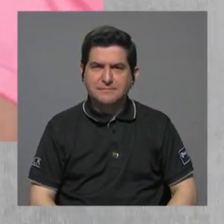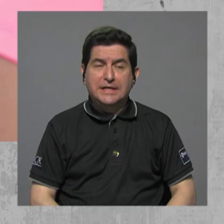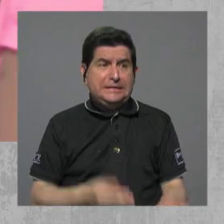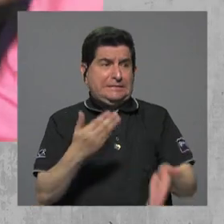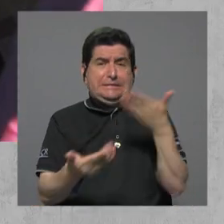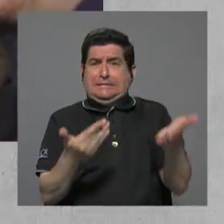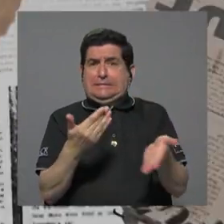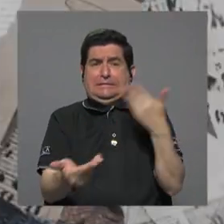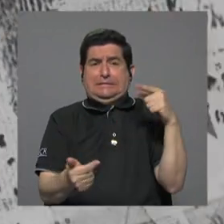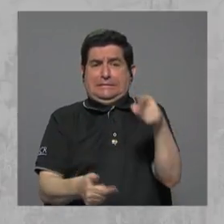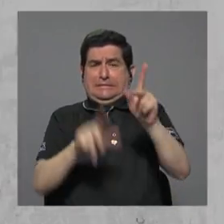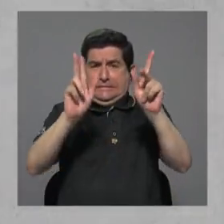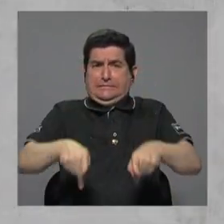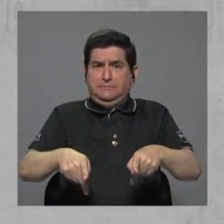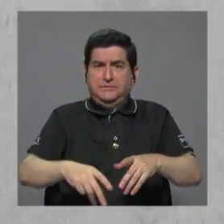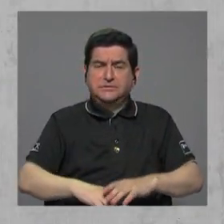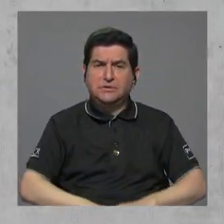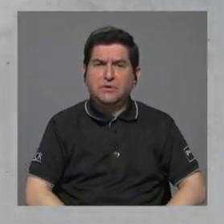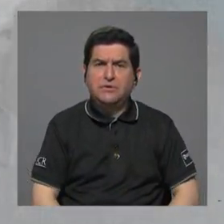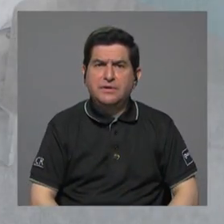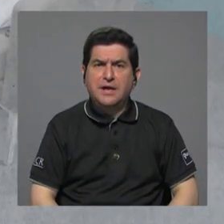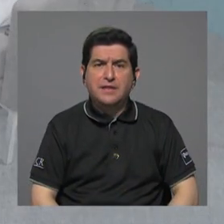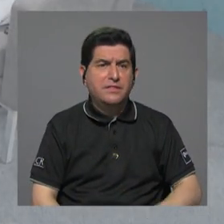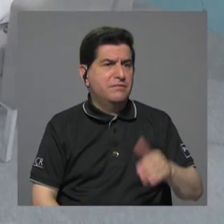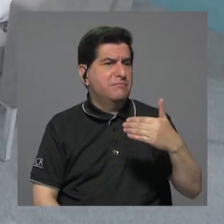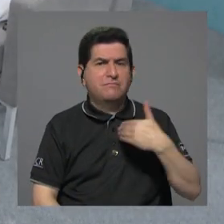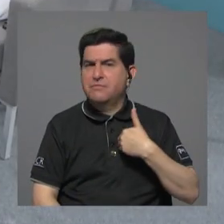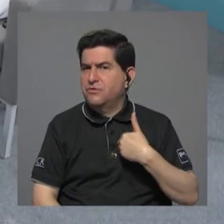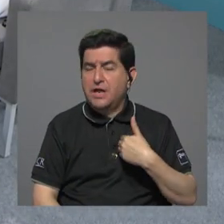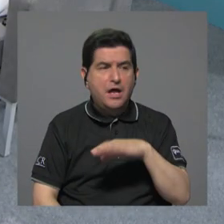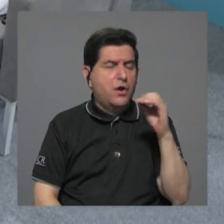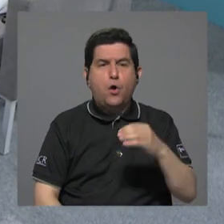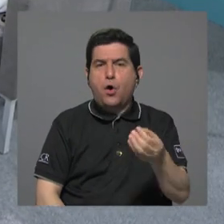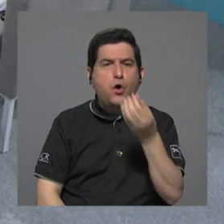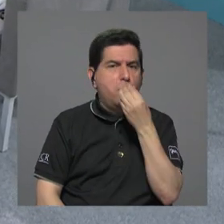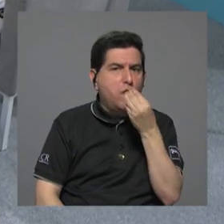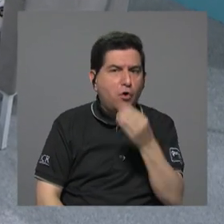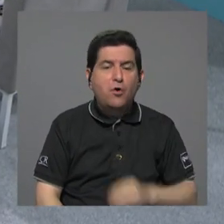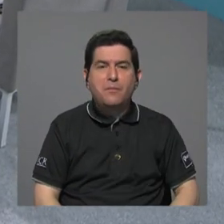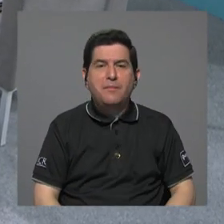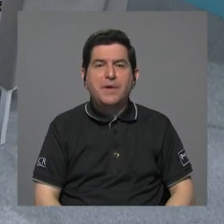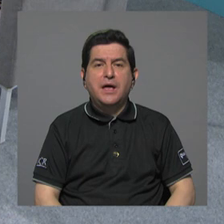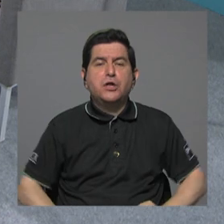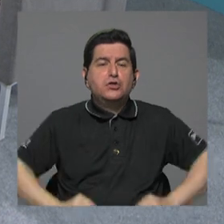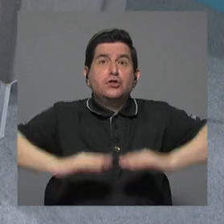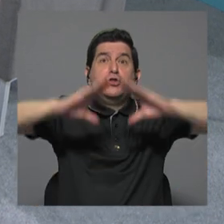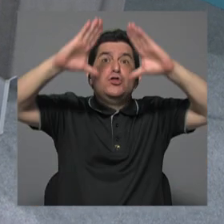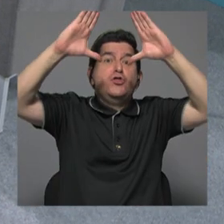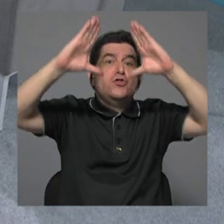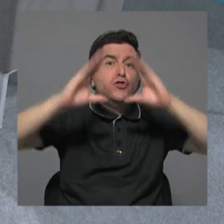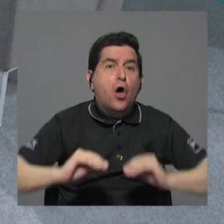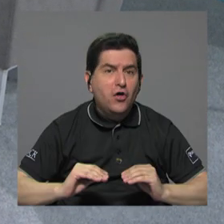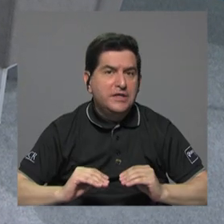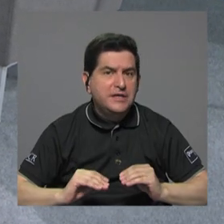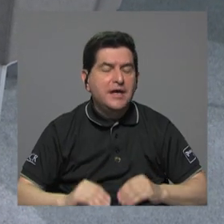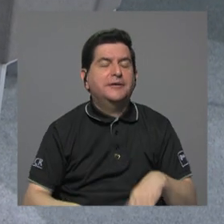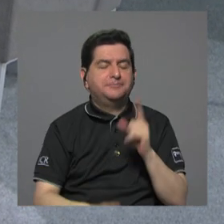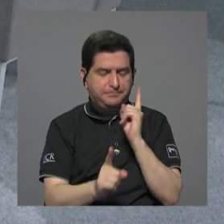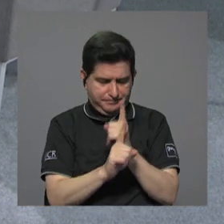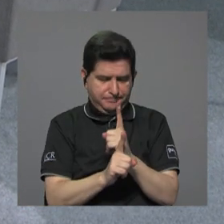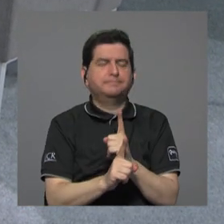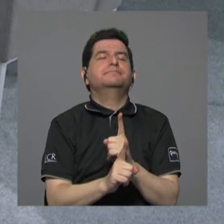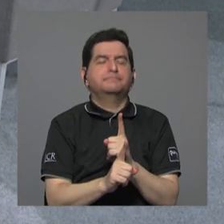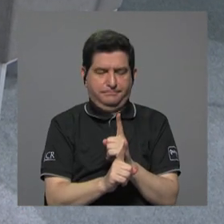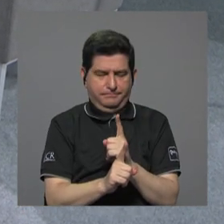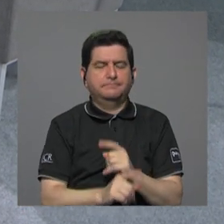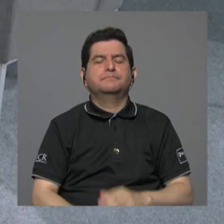que prácticamente o que no tuvieron o que no comieron durante todo el día. Durante todo un día, sí, correcto, que ese